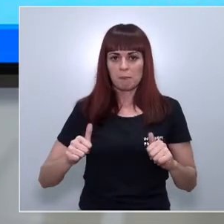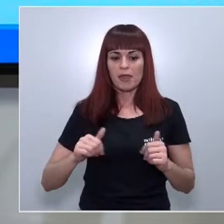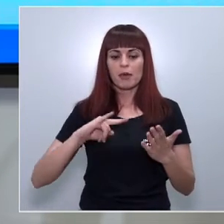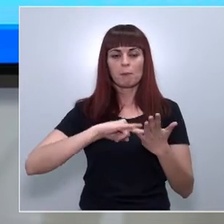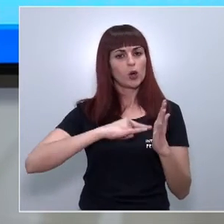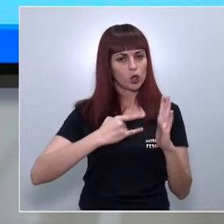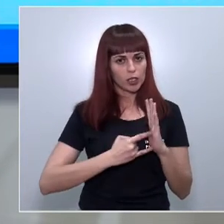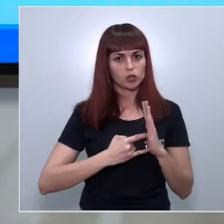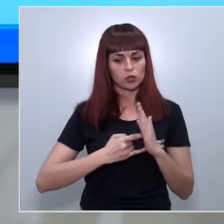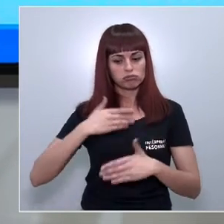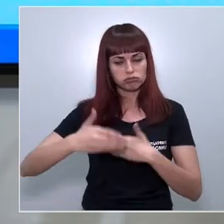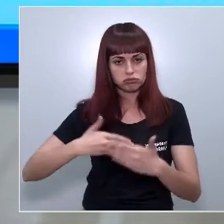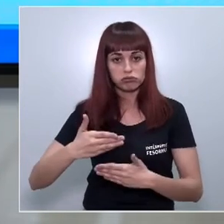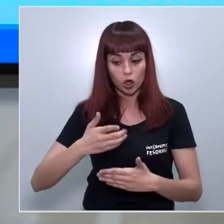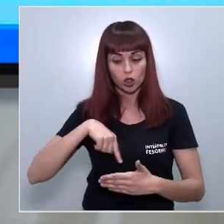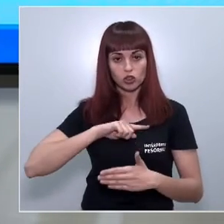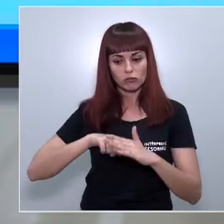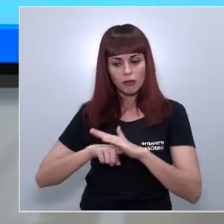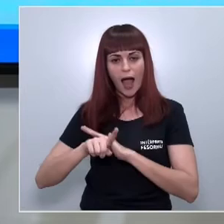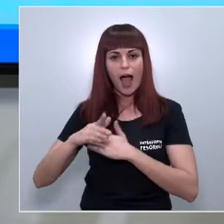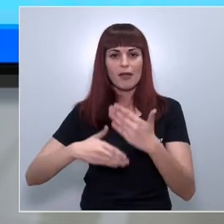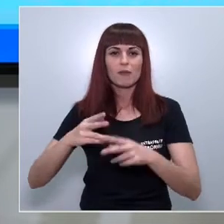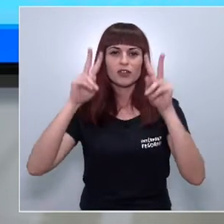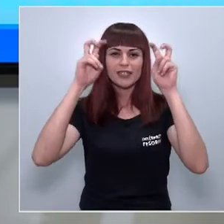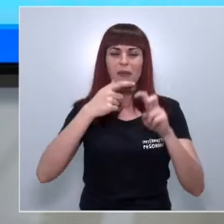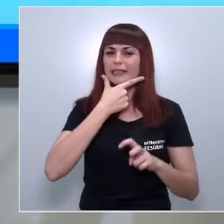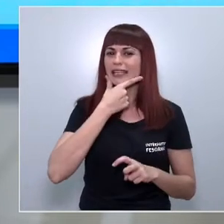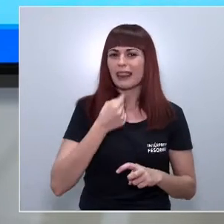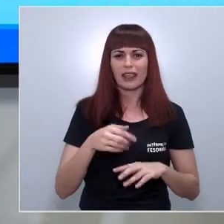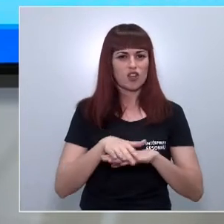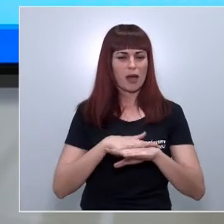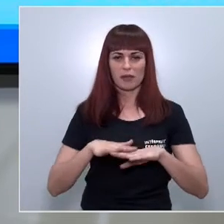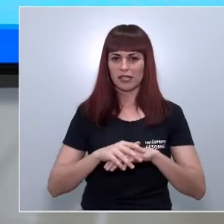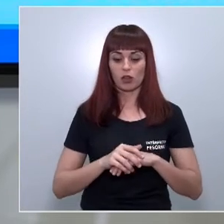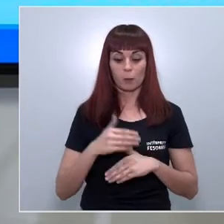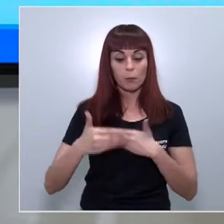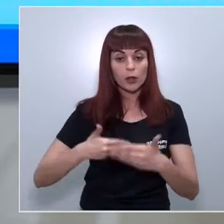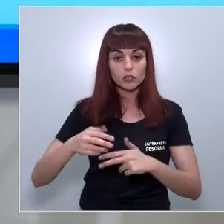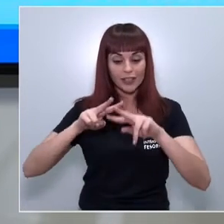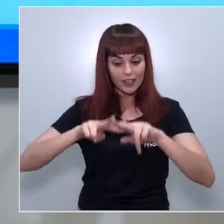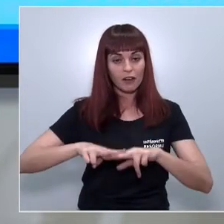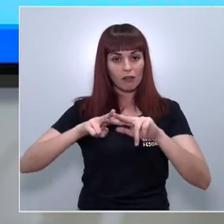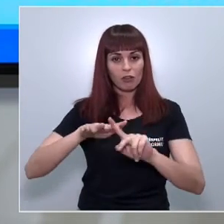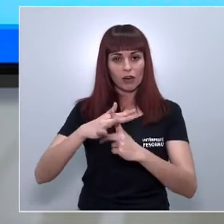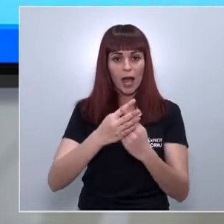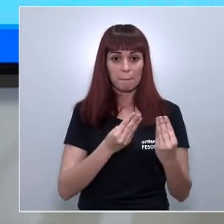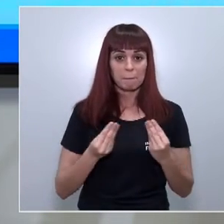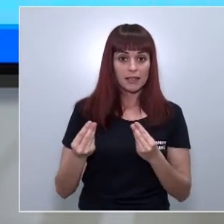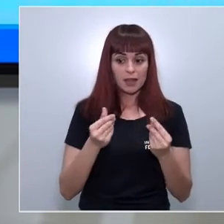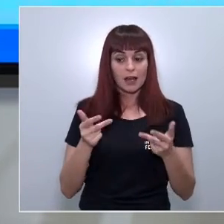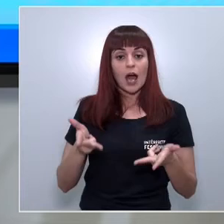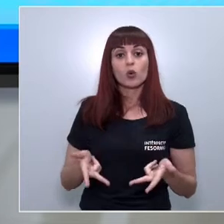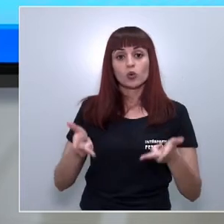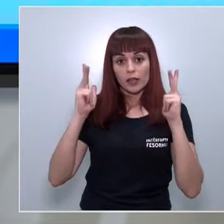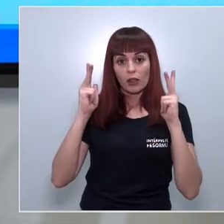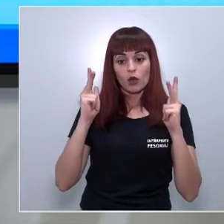proyectos y con lo que avanzamos en la simplificación administrativa en los procesos de evaluación ambiental autorización sustantiva